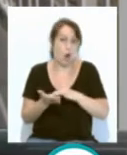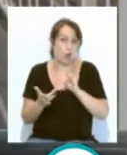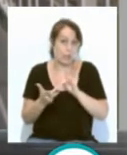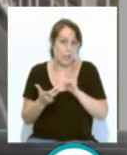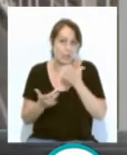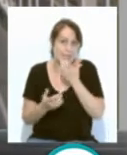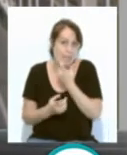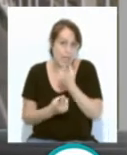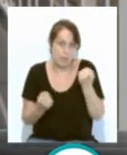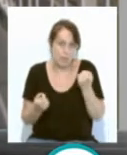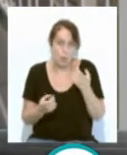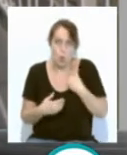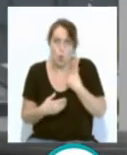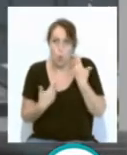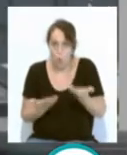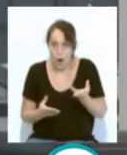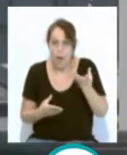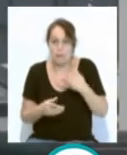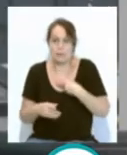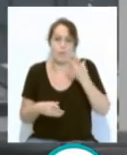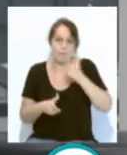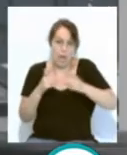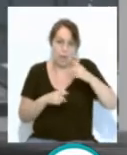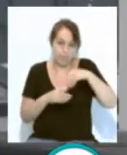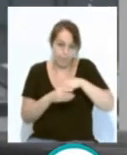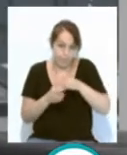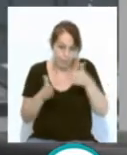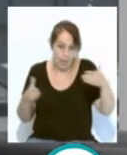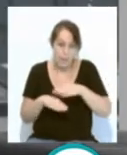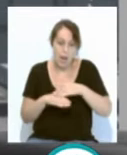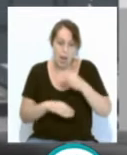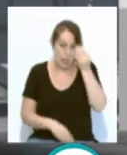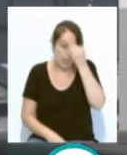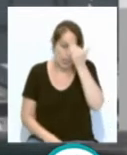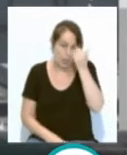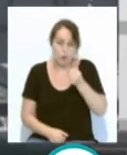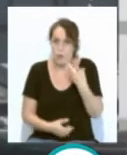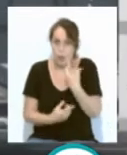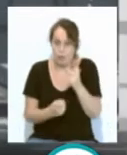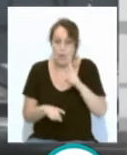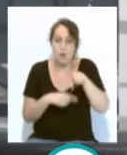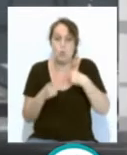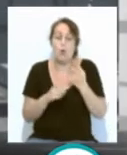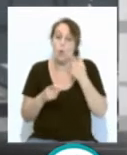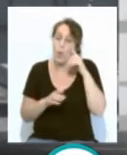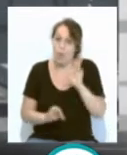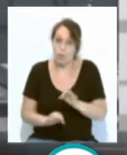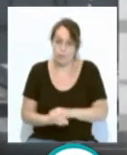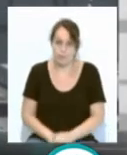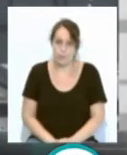tener que utilizar durante el viaje para no tener que estar memorizando números y demás, y luego prudencia durante el viaje.